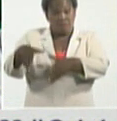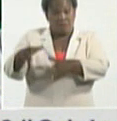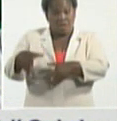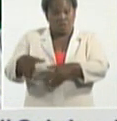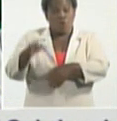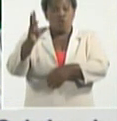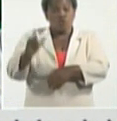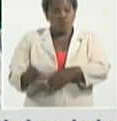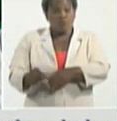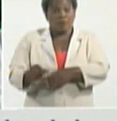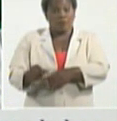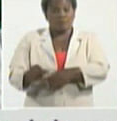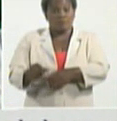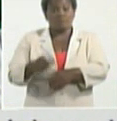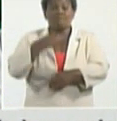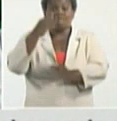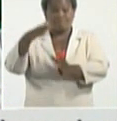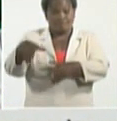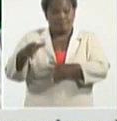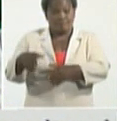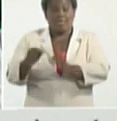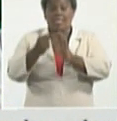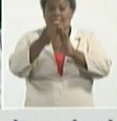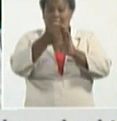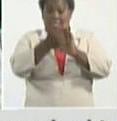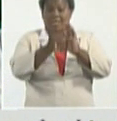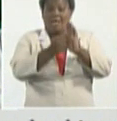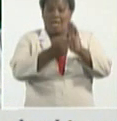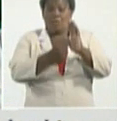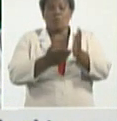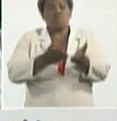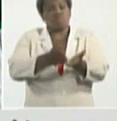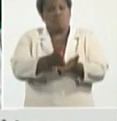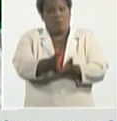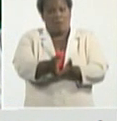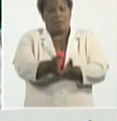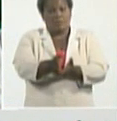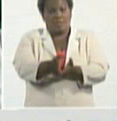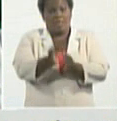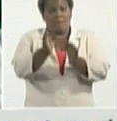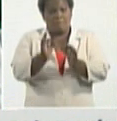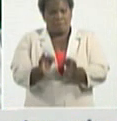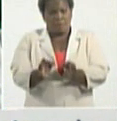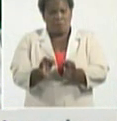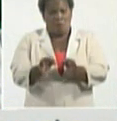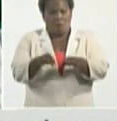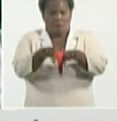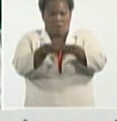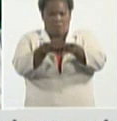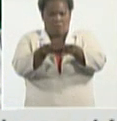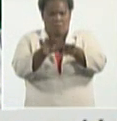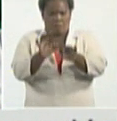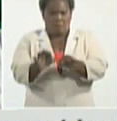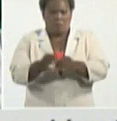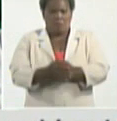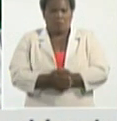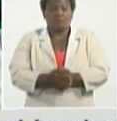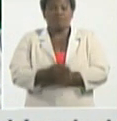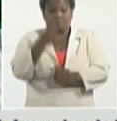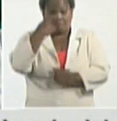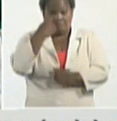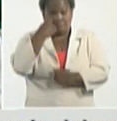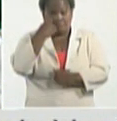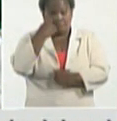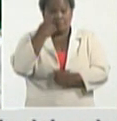número de fallecidos, pues el indicador se mantiene en el mismo lugar. Mide el riesgo de